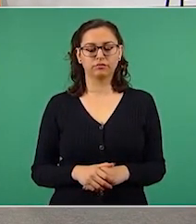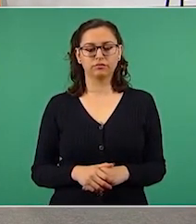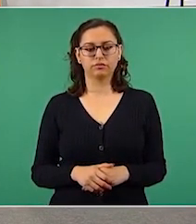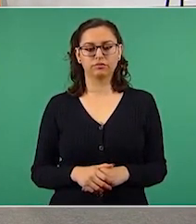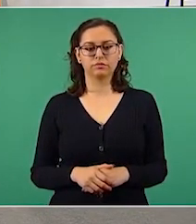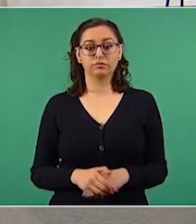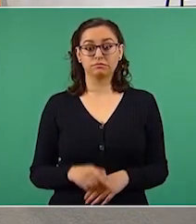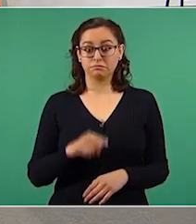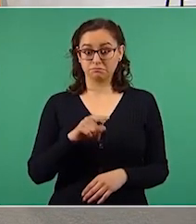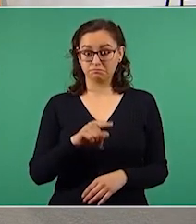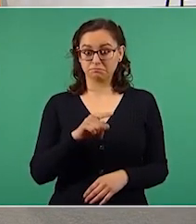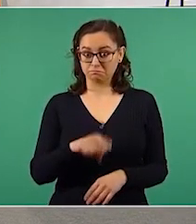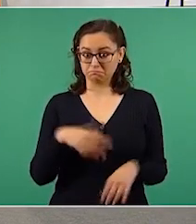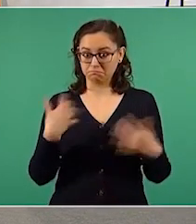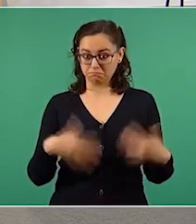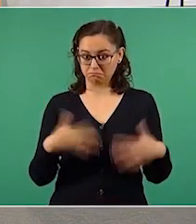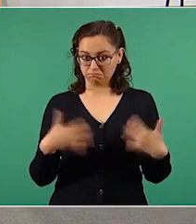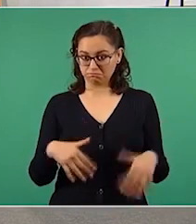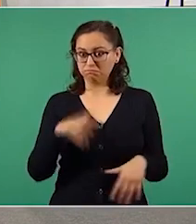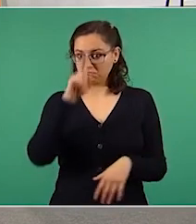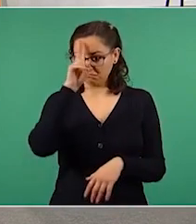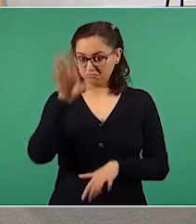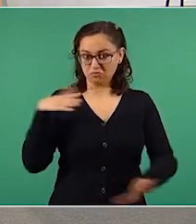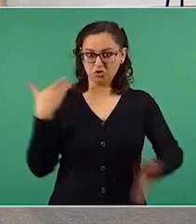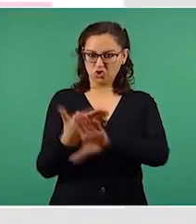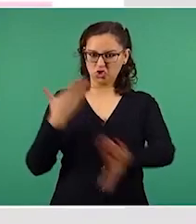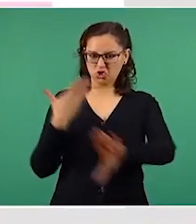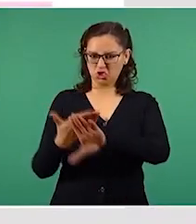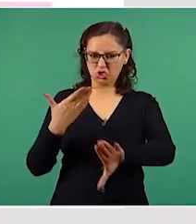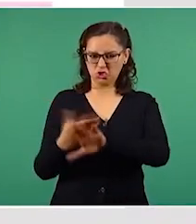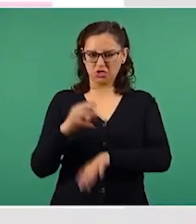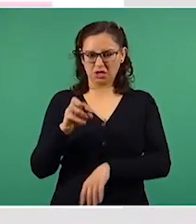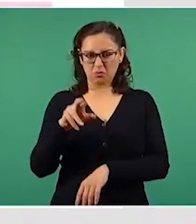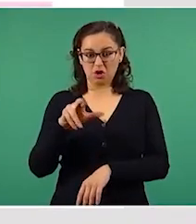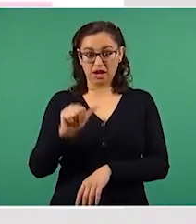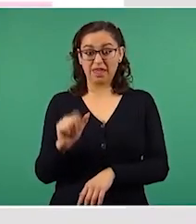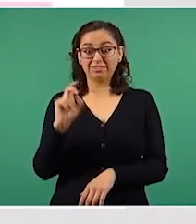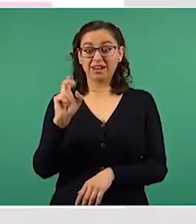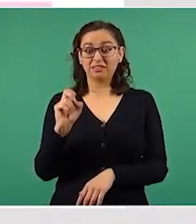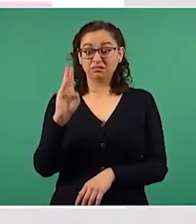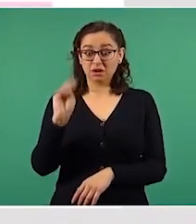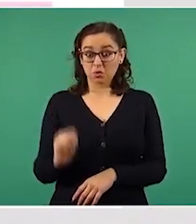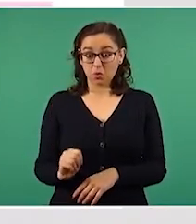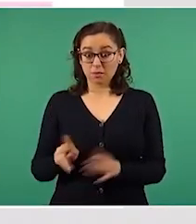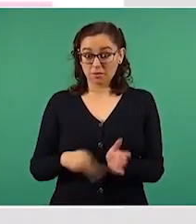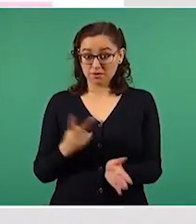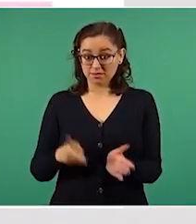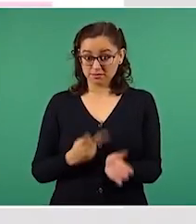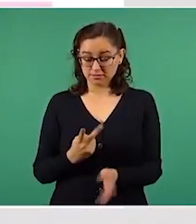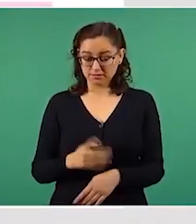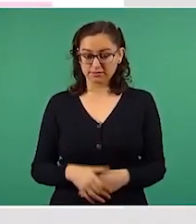sí se ensañó. Bueno, menciones negativas contra Morena,